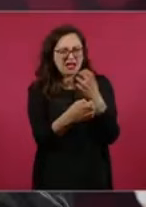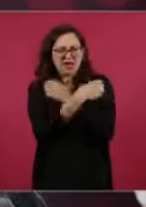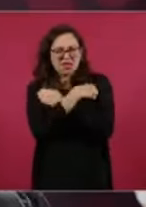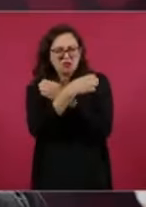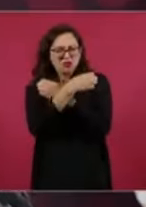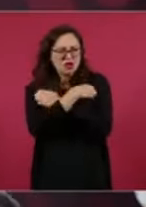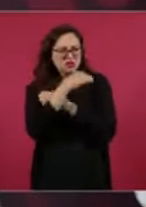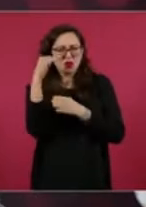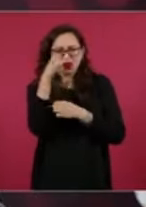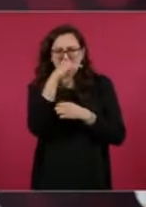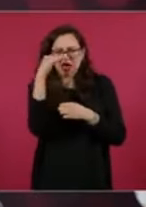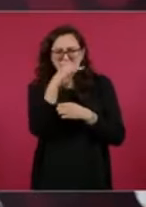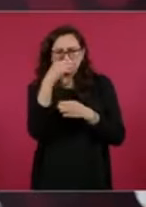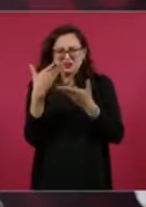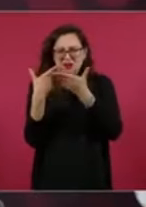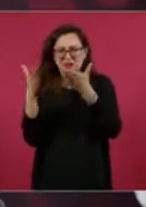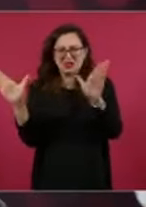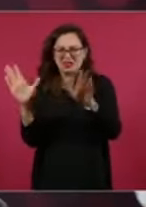educación pública,